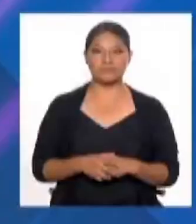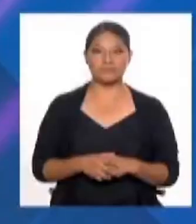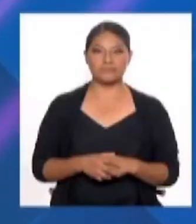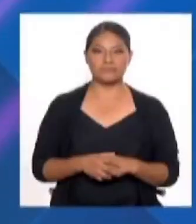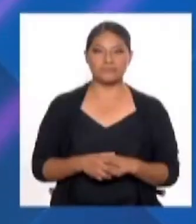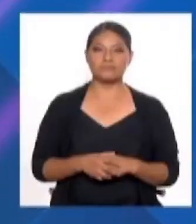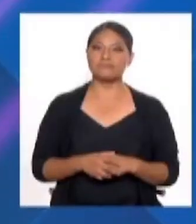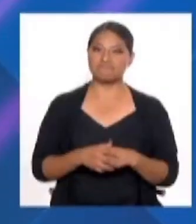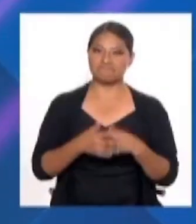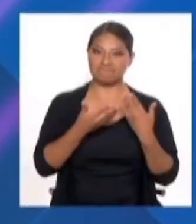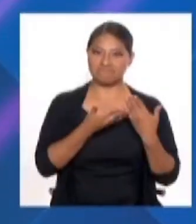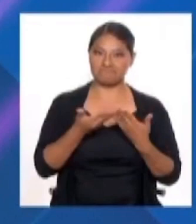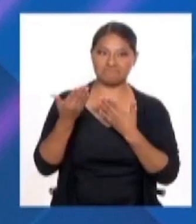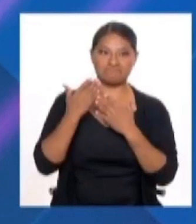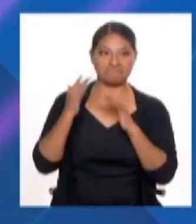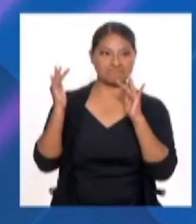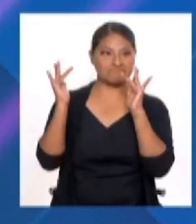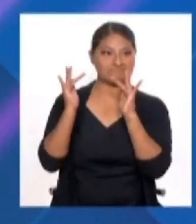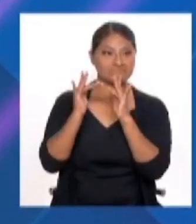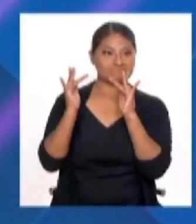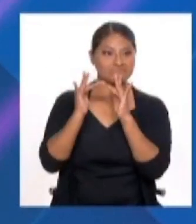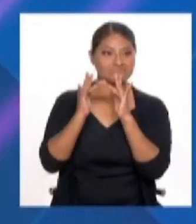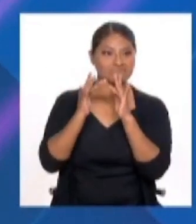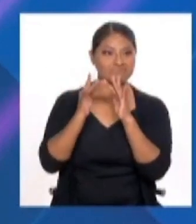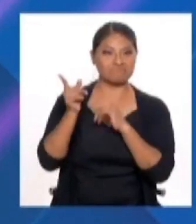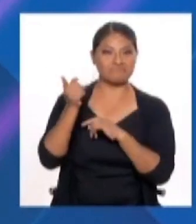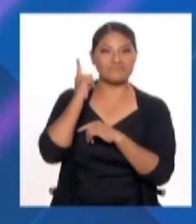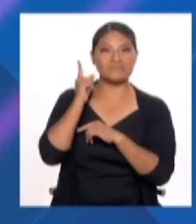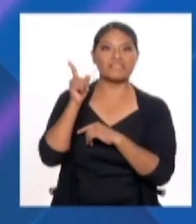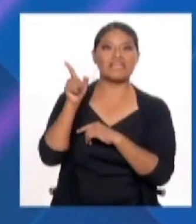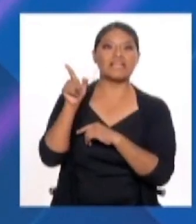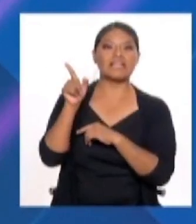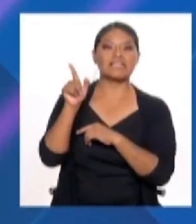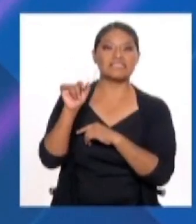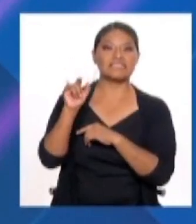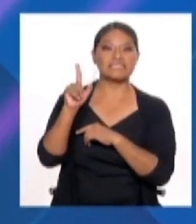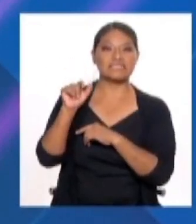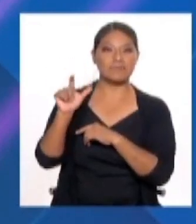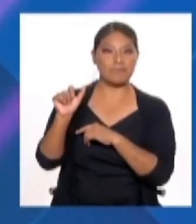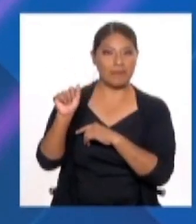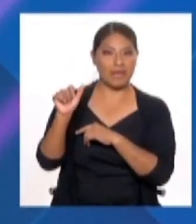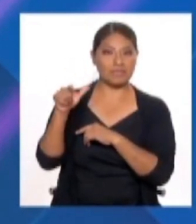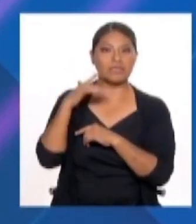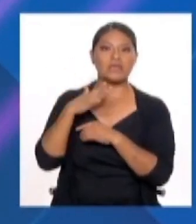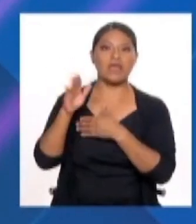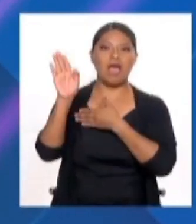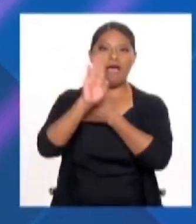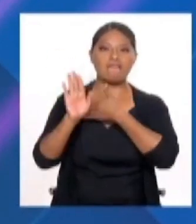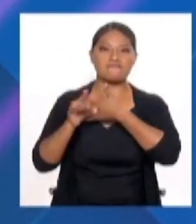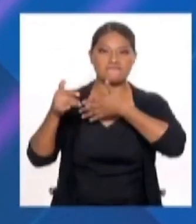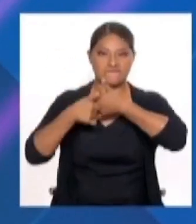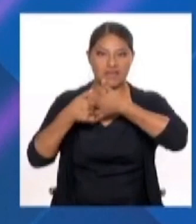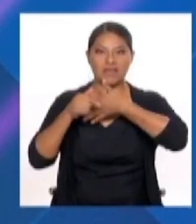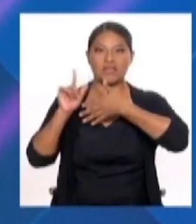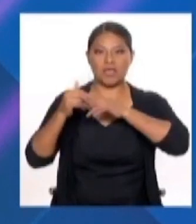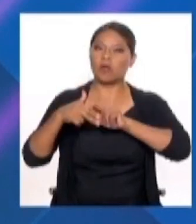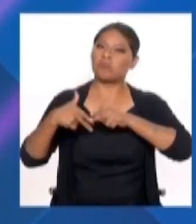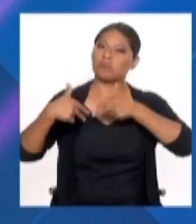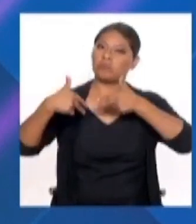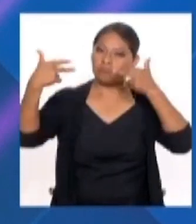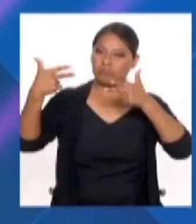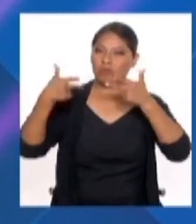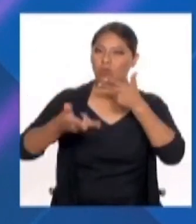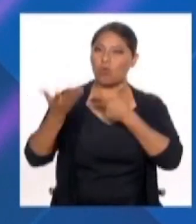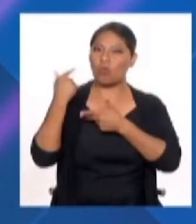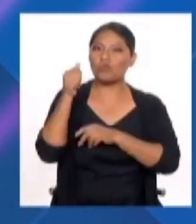Y nos vamos a contactar ahora con Thais Pávez, ella está en Sao Paulo, vamos a conocer su opinión acerca de lo que ha pasado